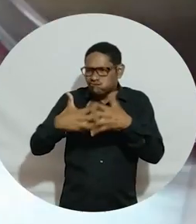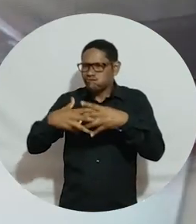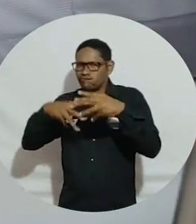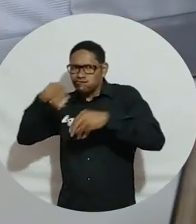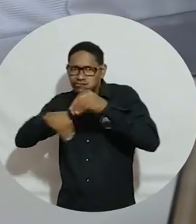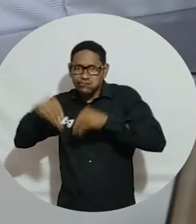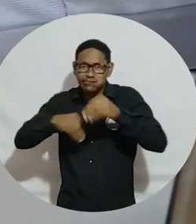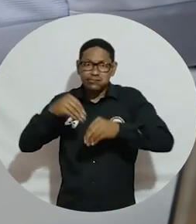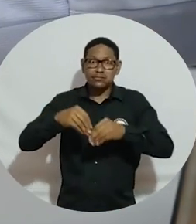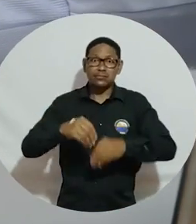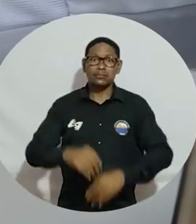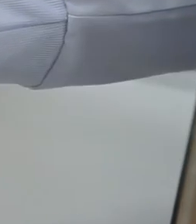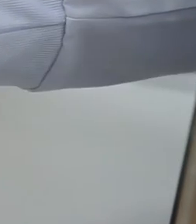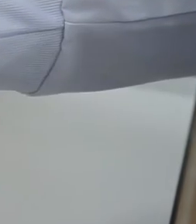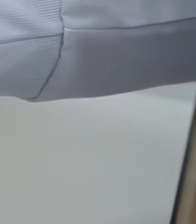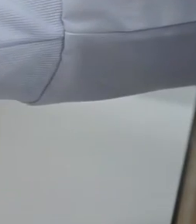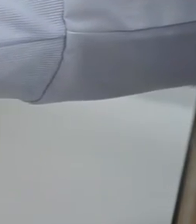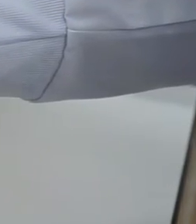como productor.